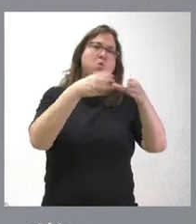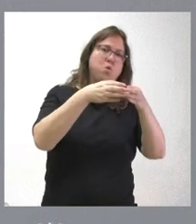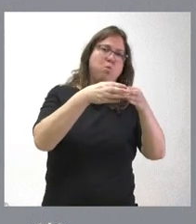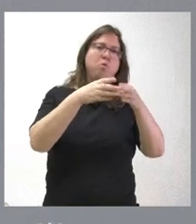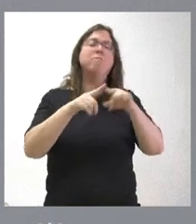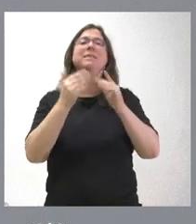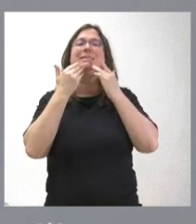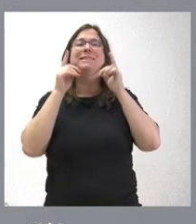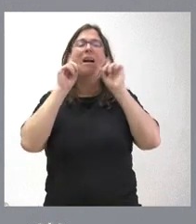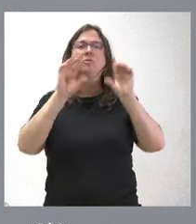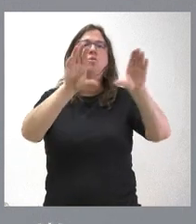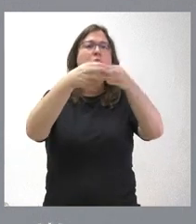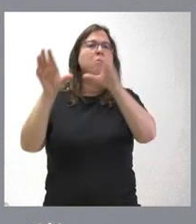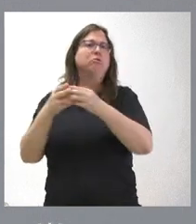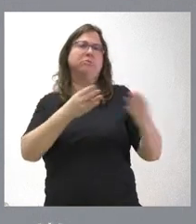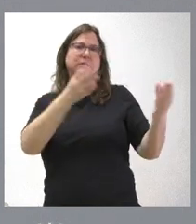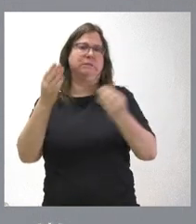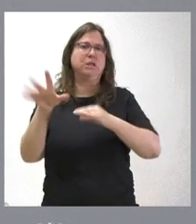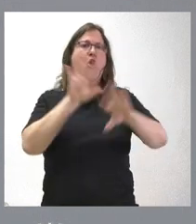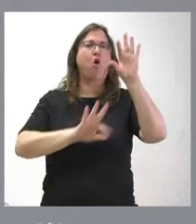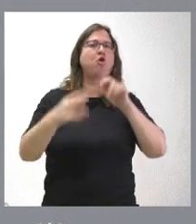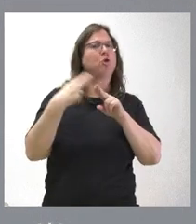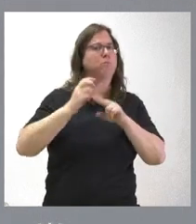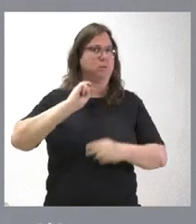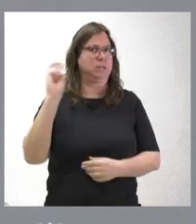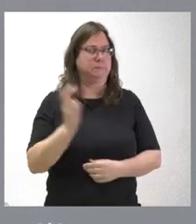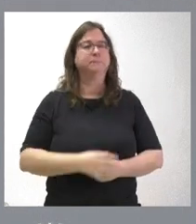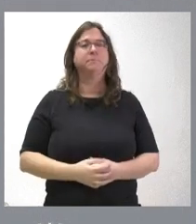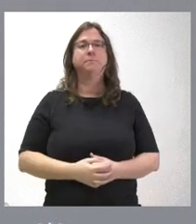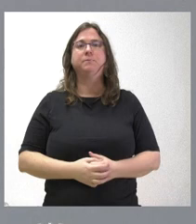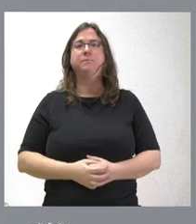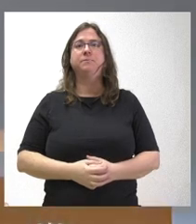más cuando hay tantos grupos y tantas opciones políticas en este momento en el Parlamento autonómico.